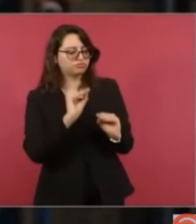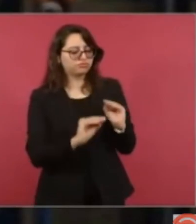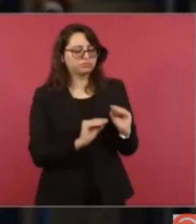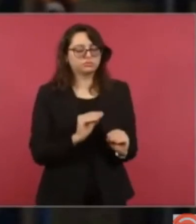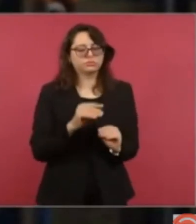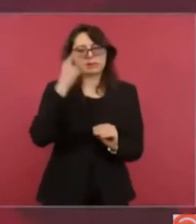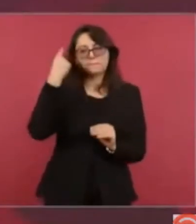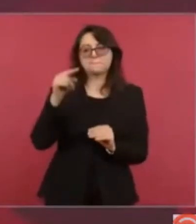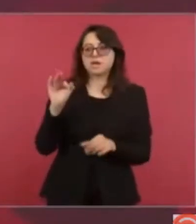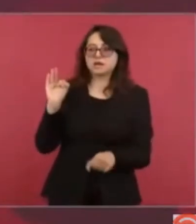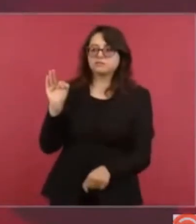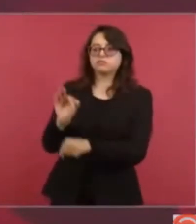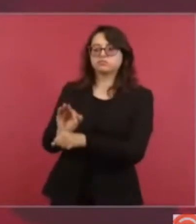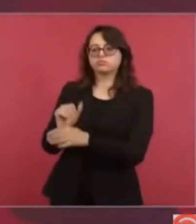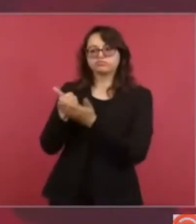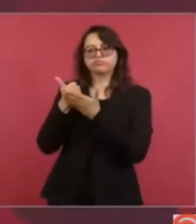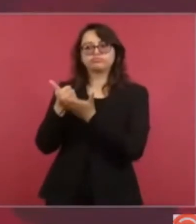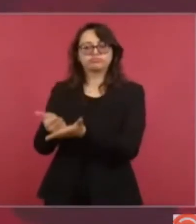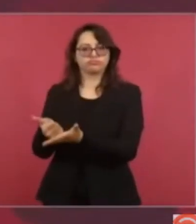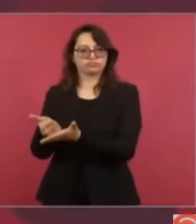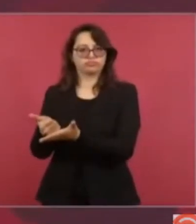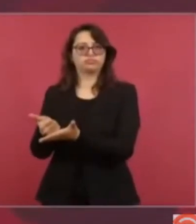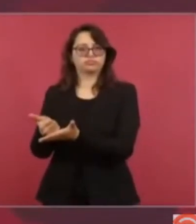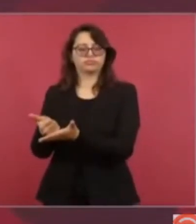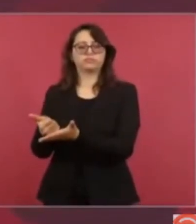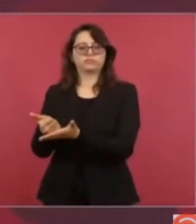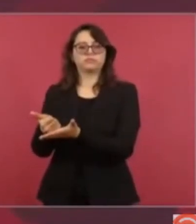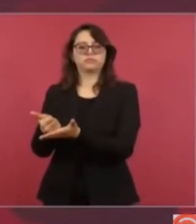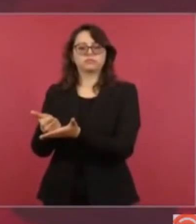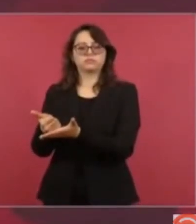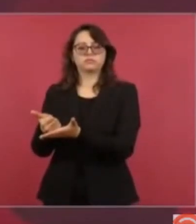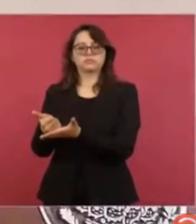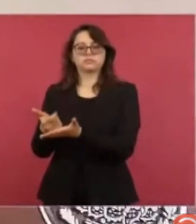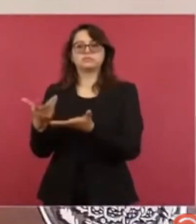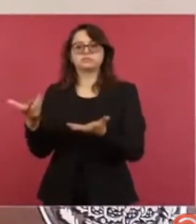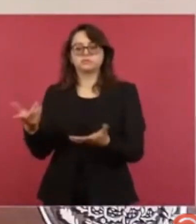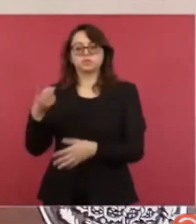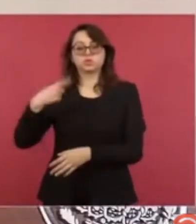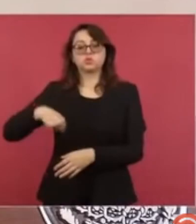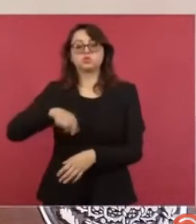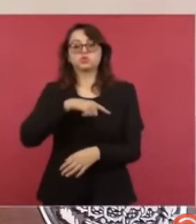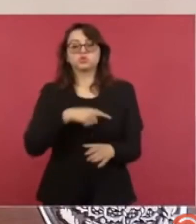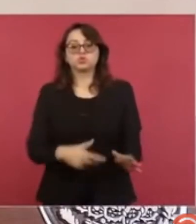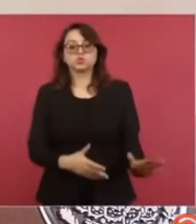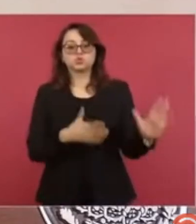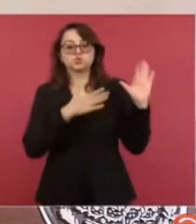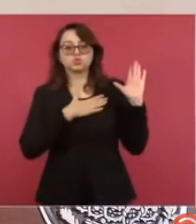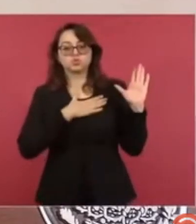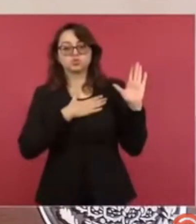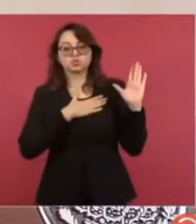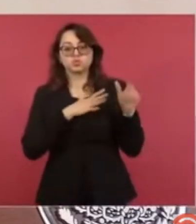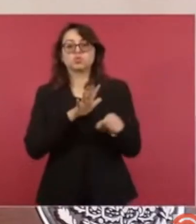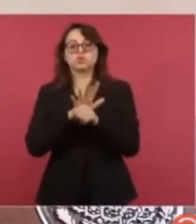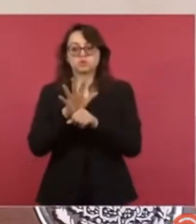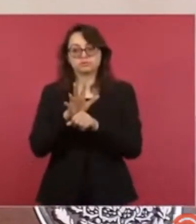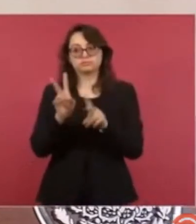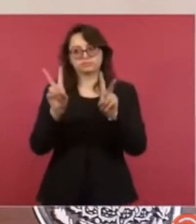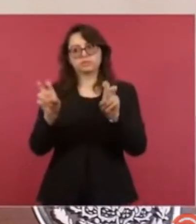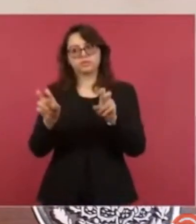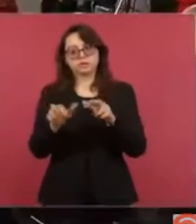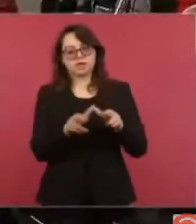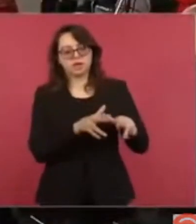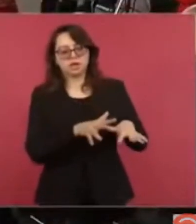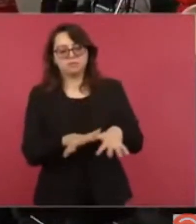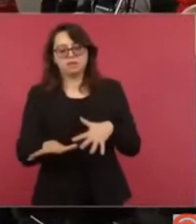el compromiso o uno de los compromisos era atender lo de la contaminación